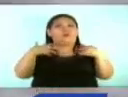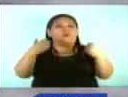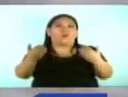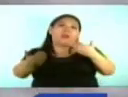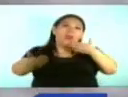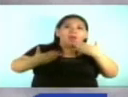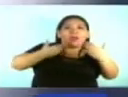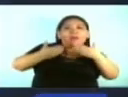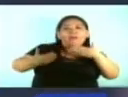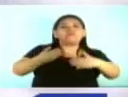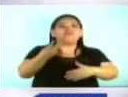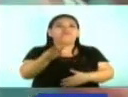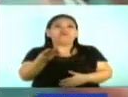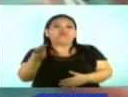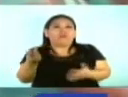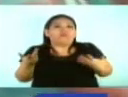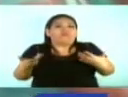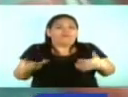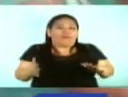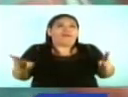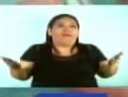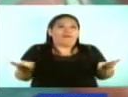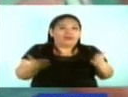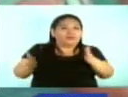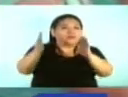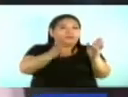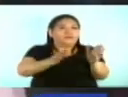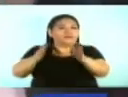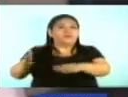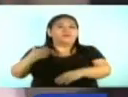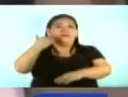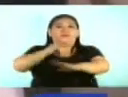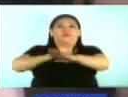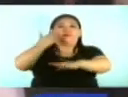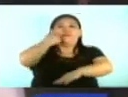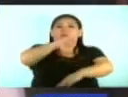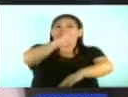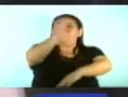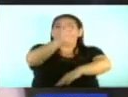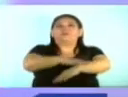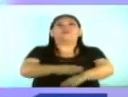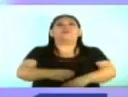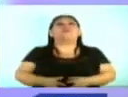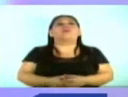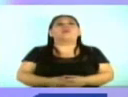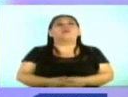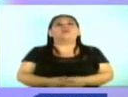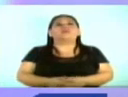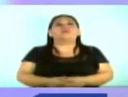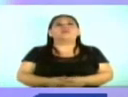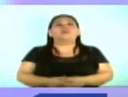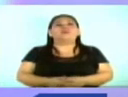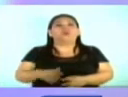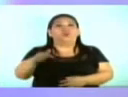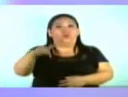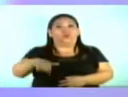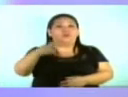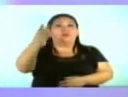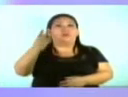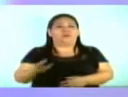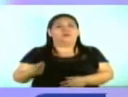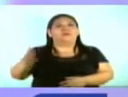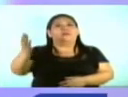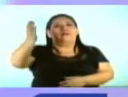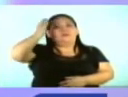sobre las acciones realizadas en el combate contra el Sancur. La fecha creo que es muy importante que